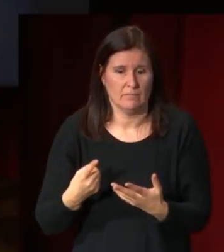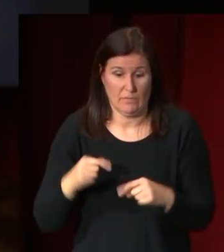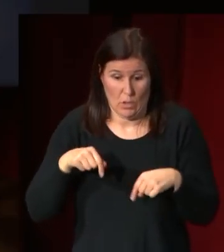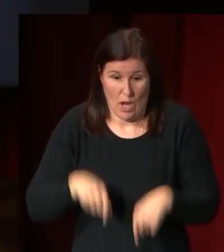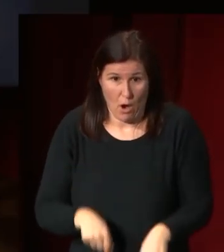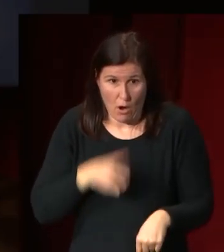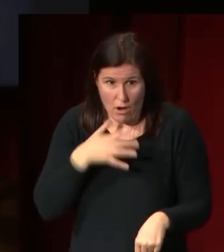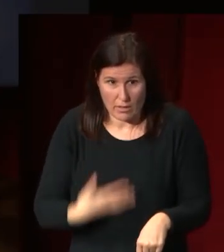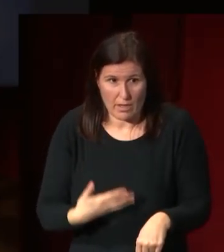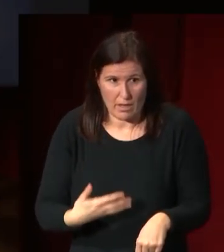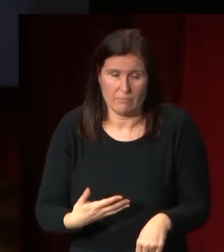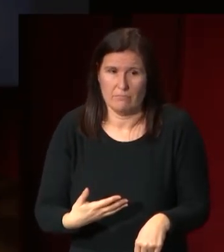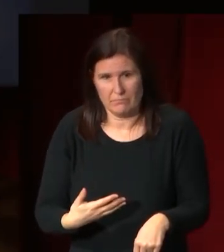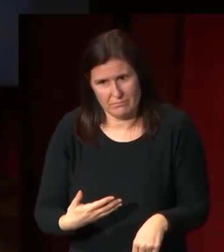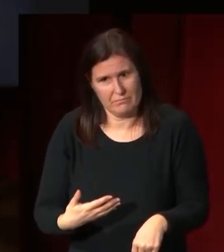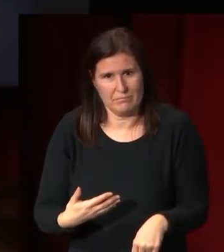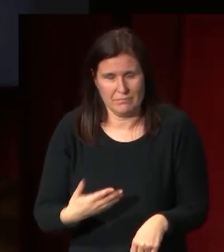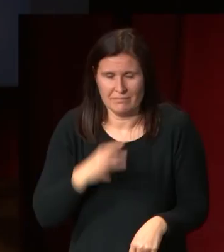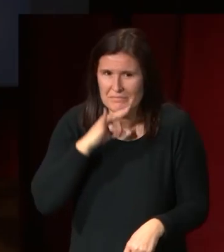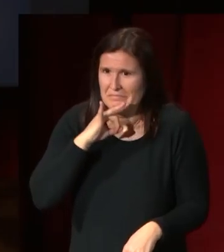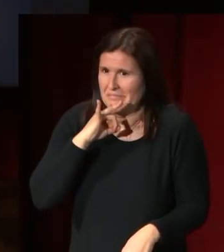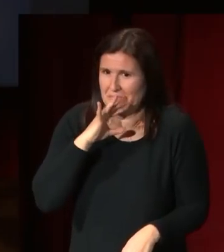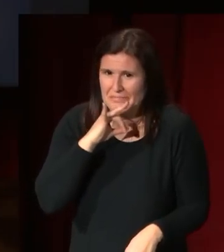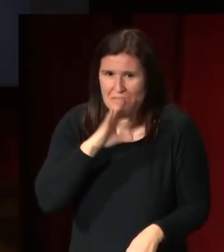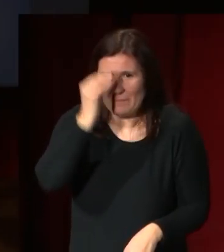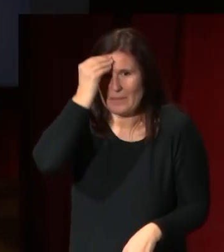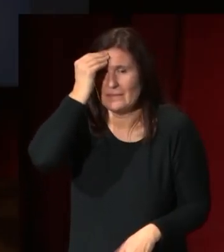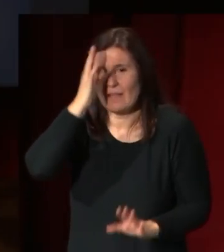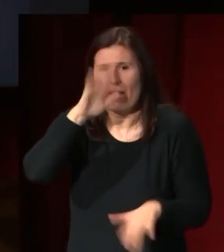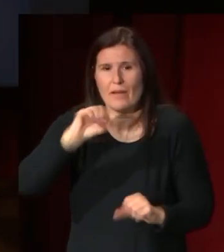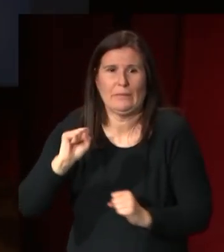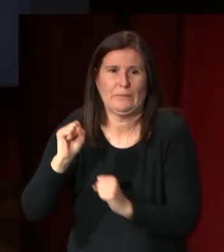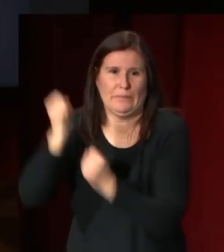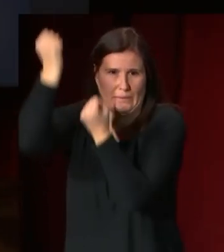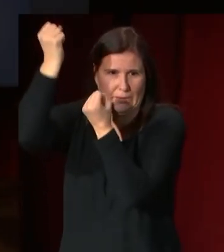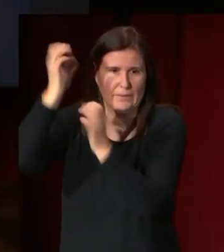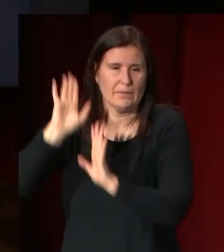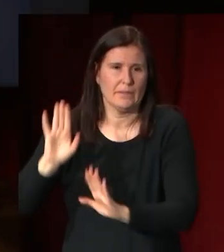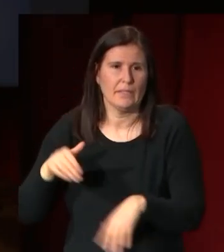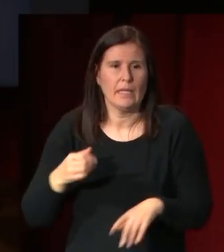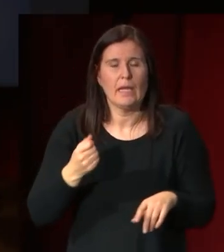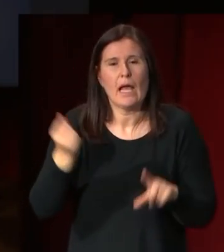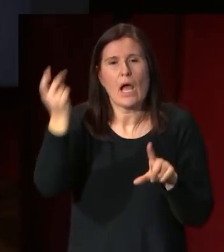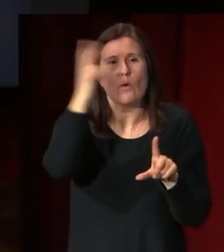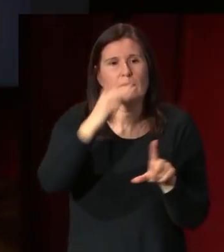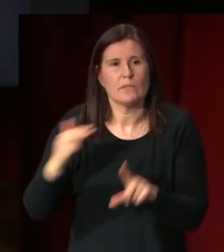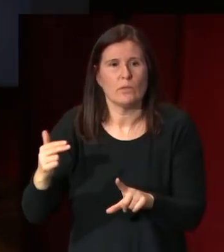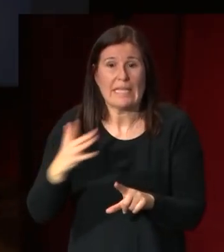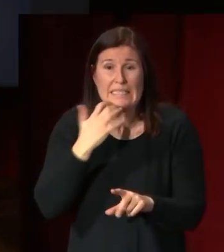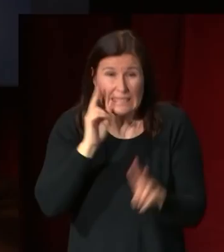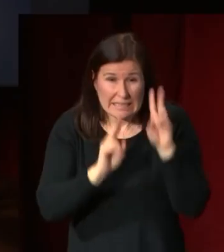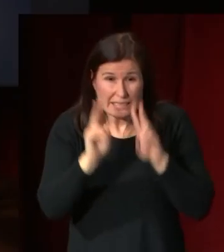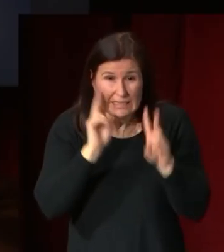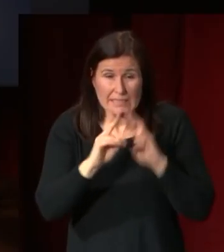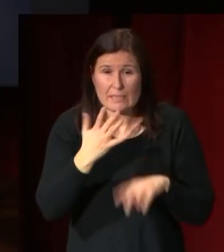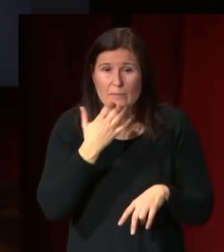nos pues estamos muy contentos de pensar que pudieron salvarse en algunas pinturas todavía cuando uno se fija sobre todo